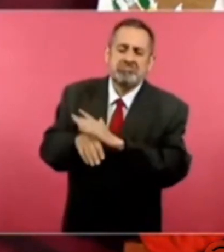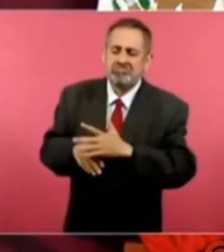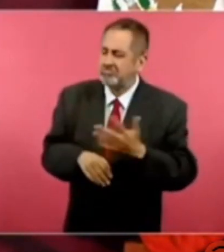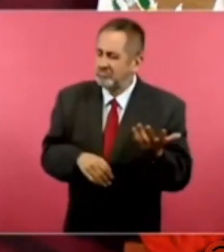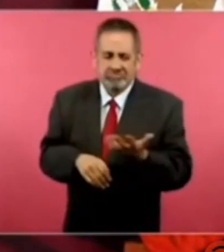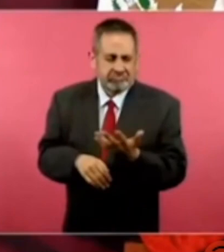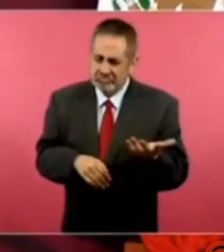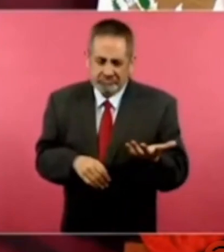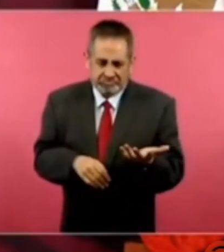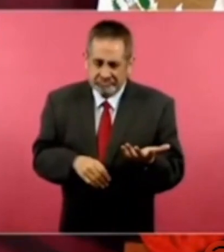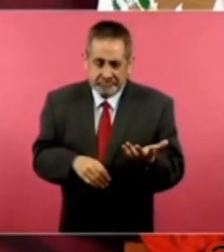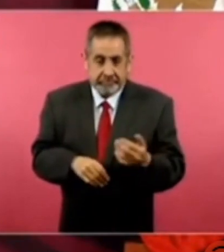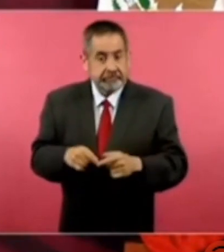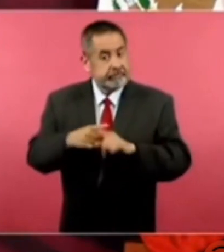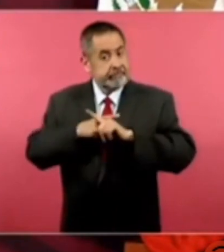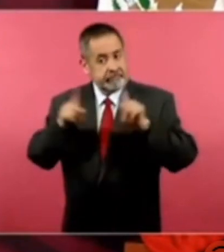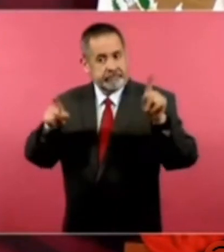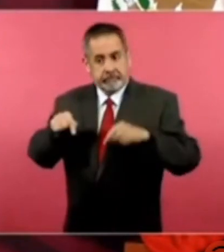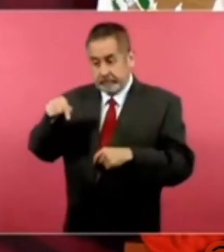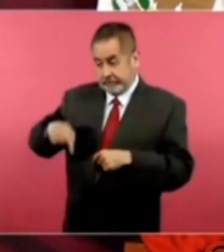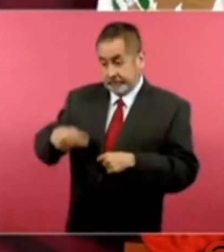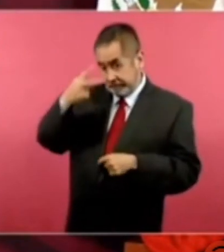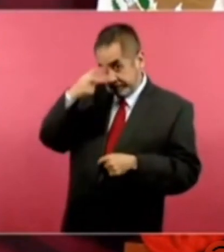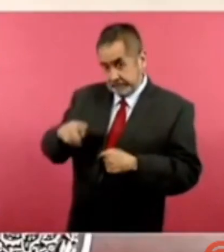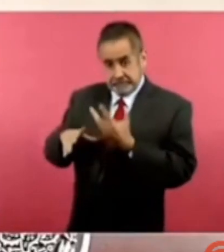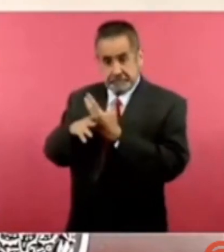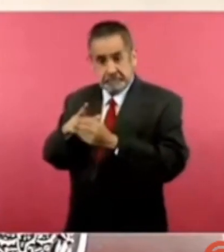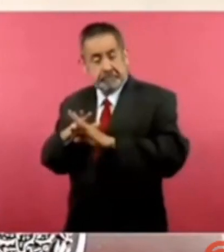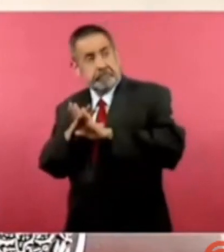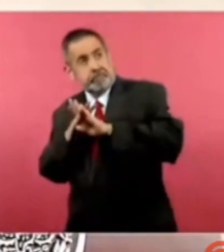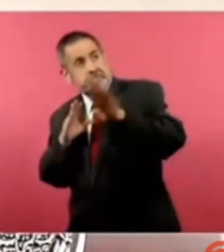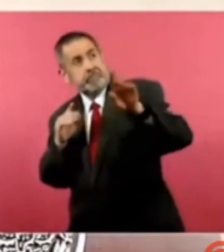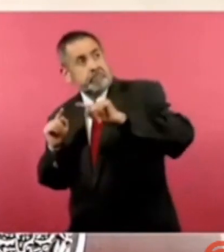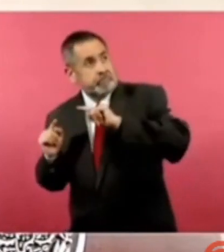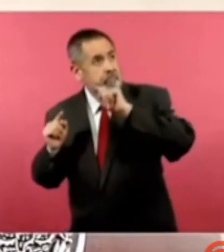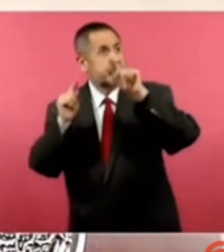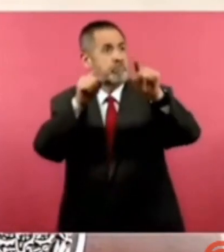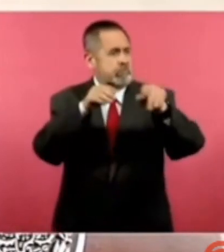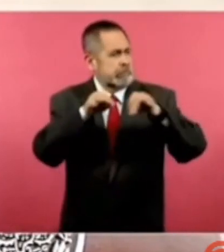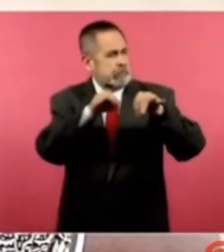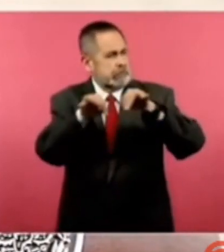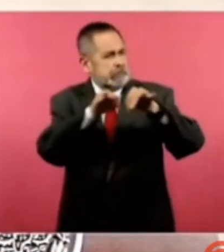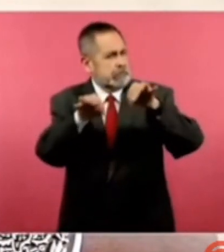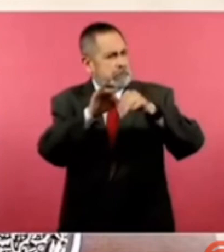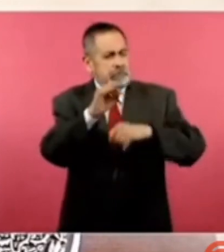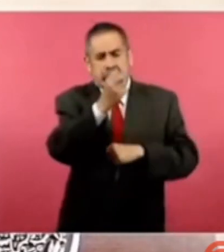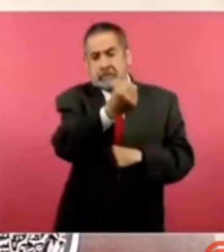paisanos nos envían más de 60 mil millones de dólares